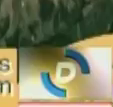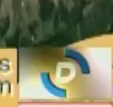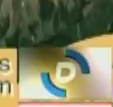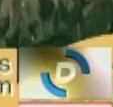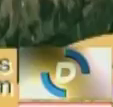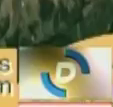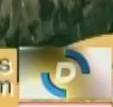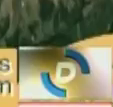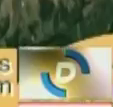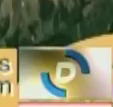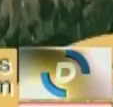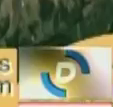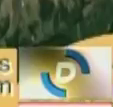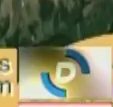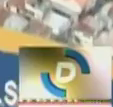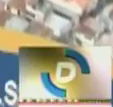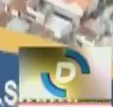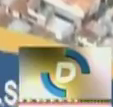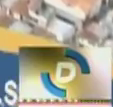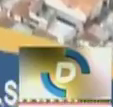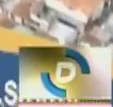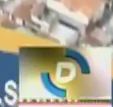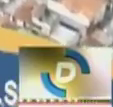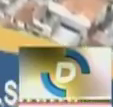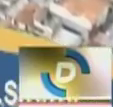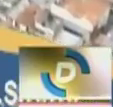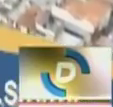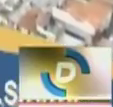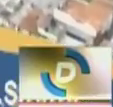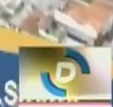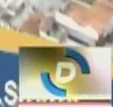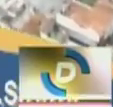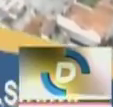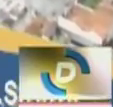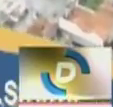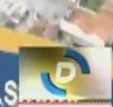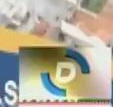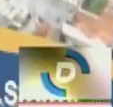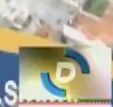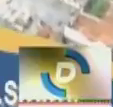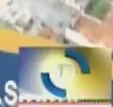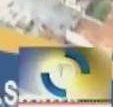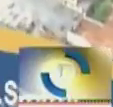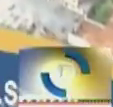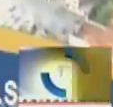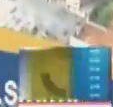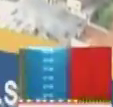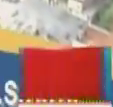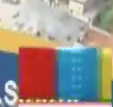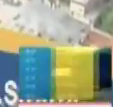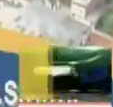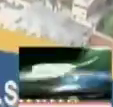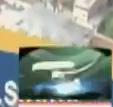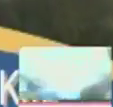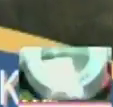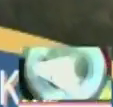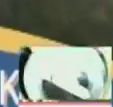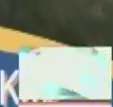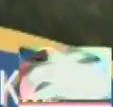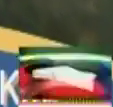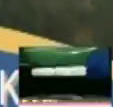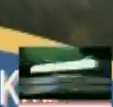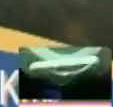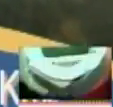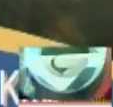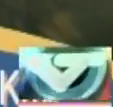.800 metros sobre el nivel del mar Su capital está ubicada a 1.135 metros sobre el nivel del mar Con